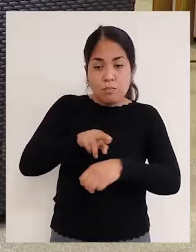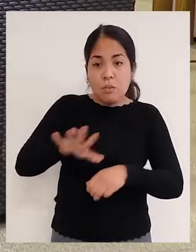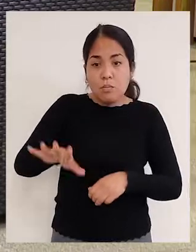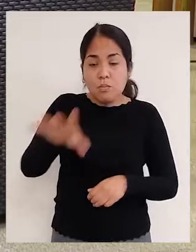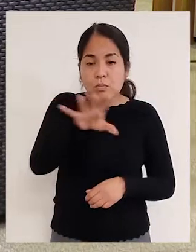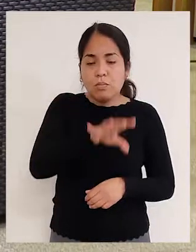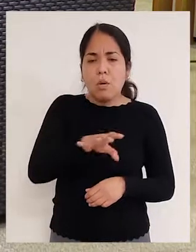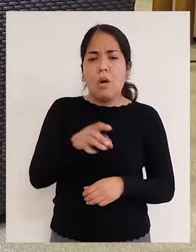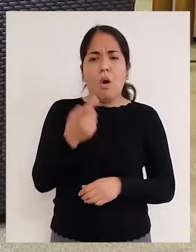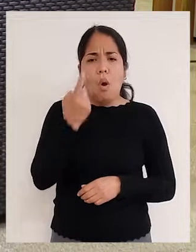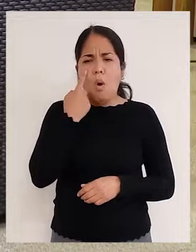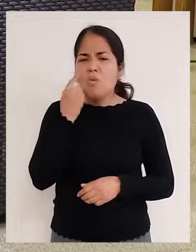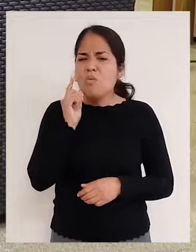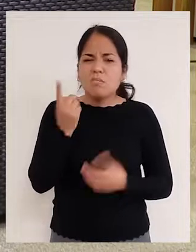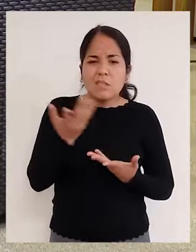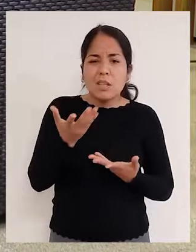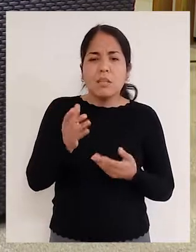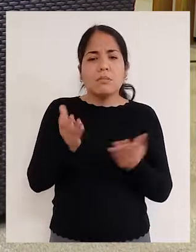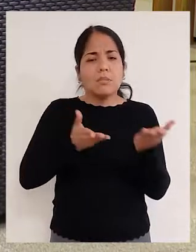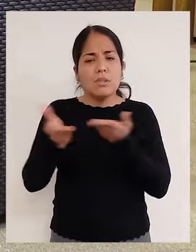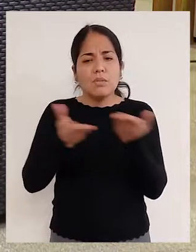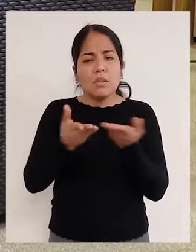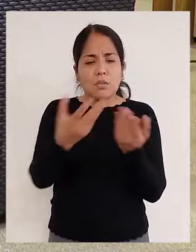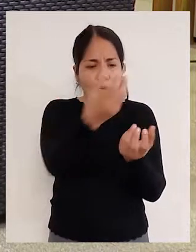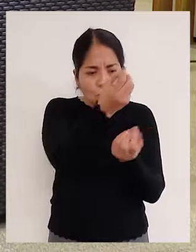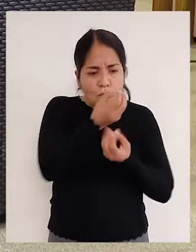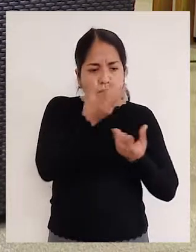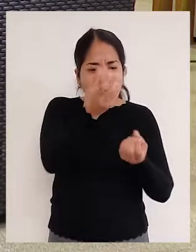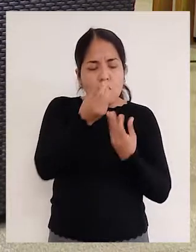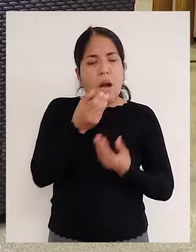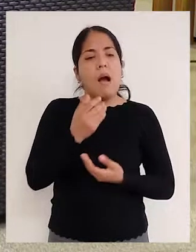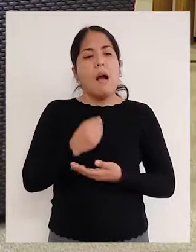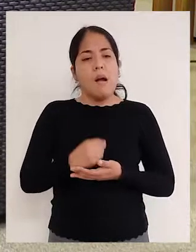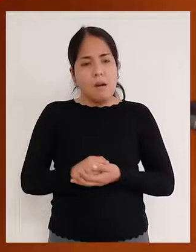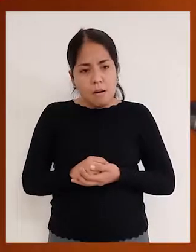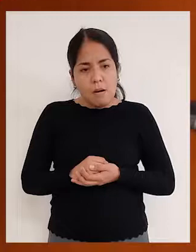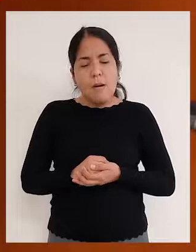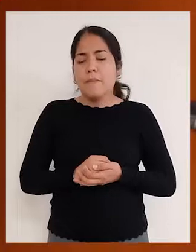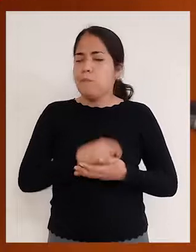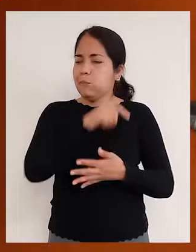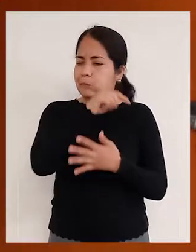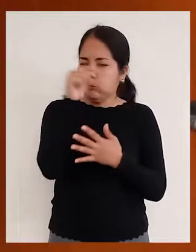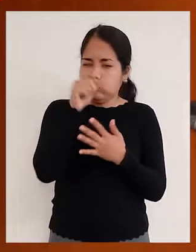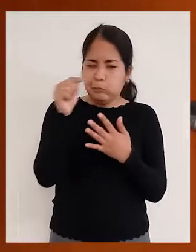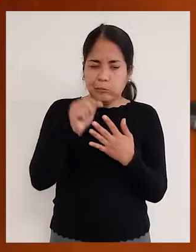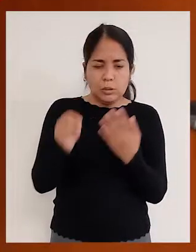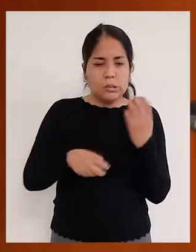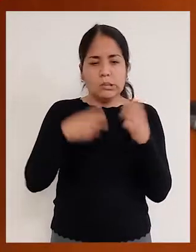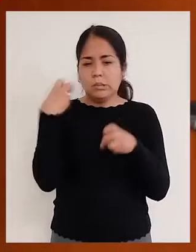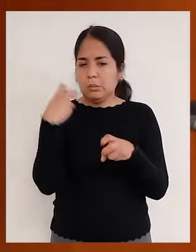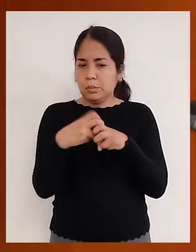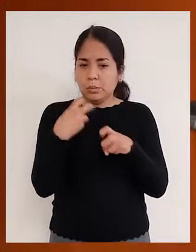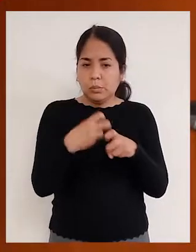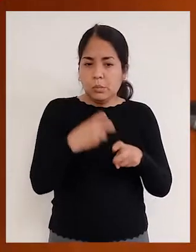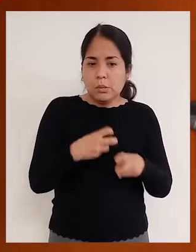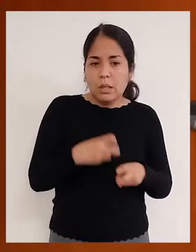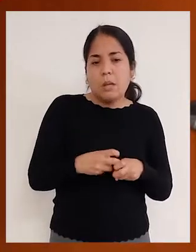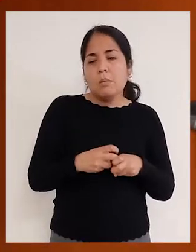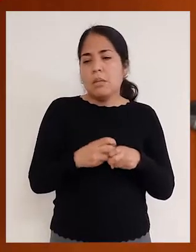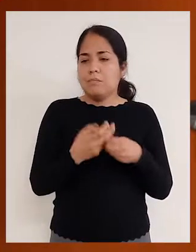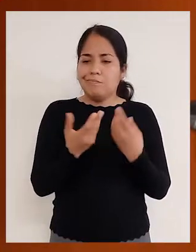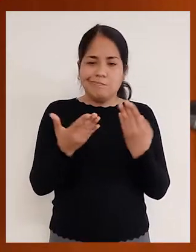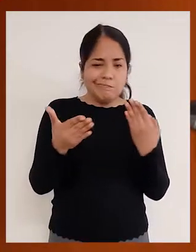cuáles eran los servicios que prestaban. Desde allí nosotros identificamos un conjunto de problemas que